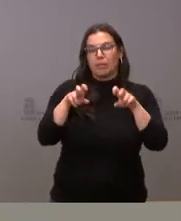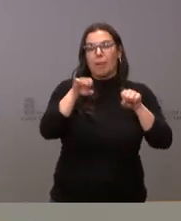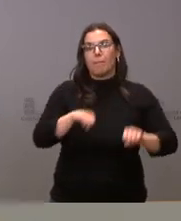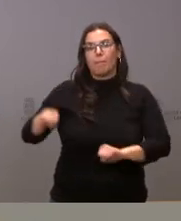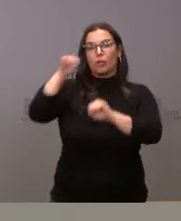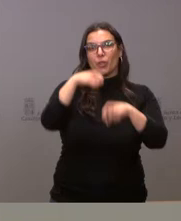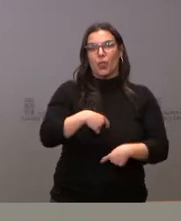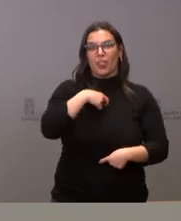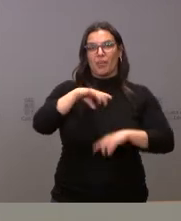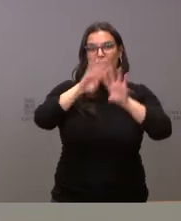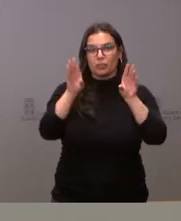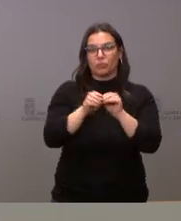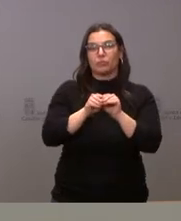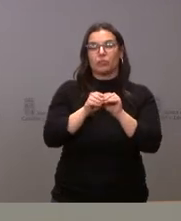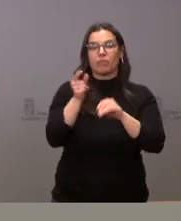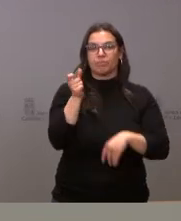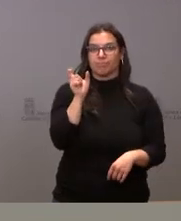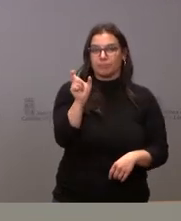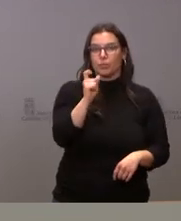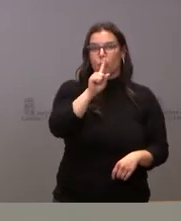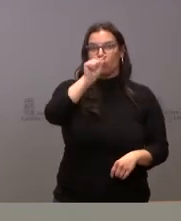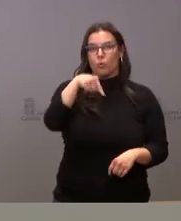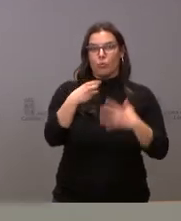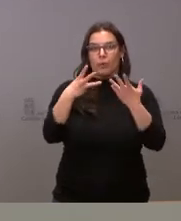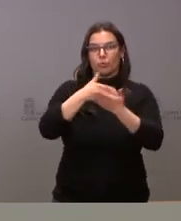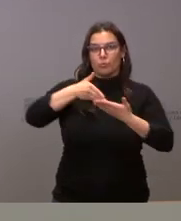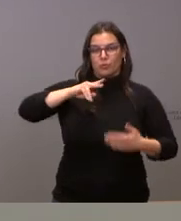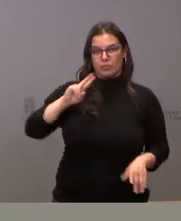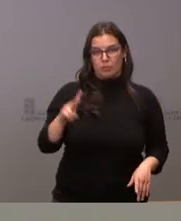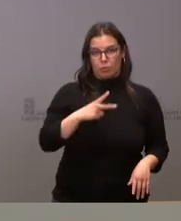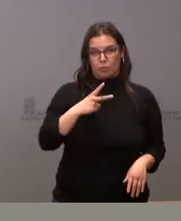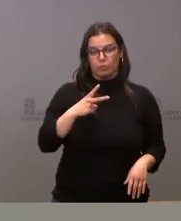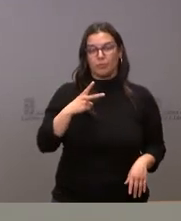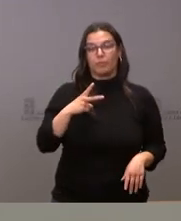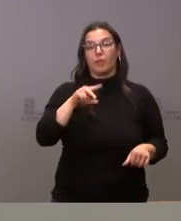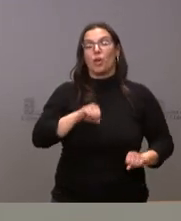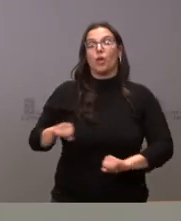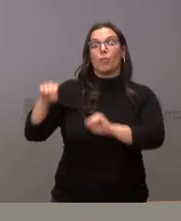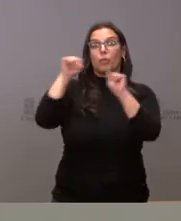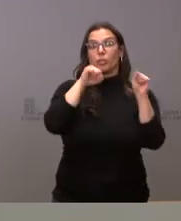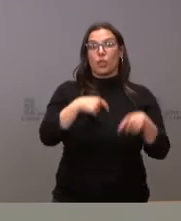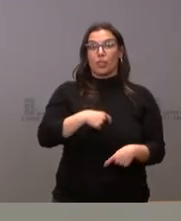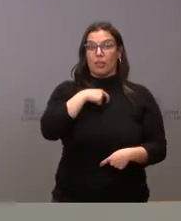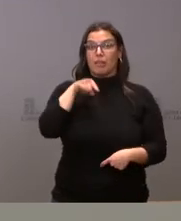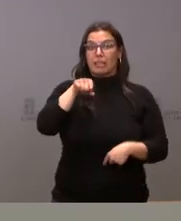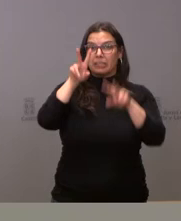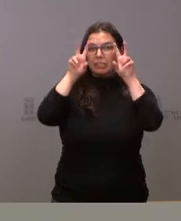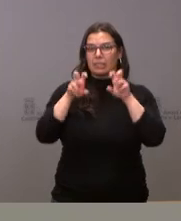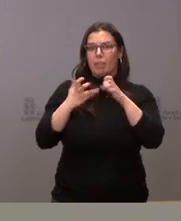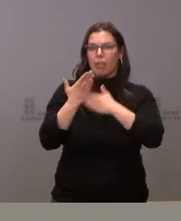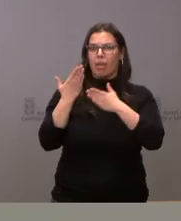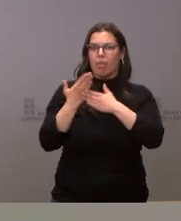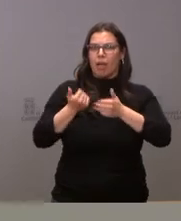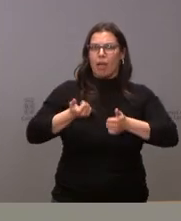por un importe conjunto de 1,8 millones de euros. La protección civil es una cuestión cada día más relevante,